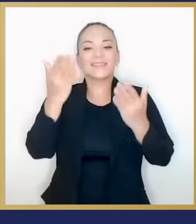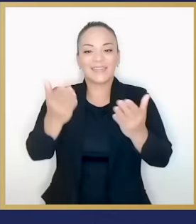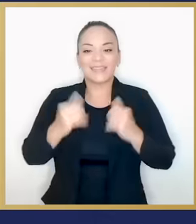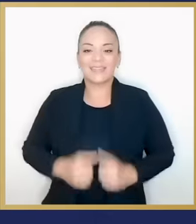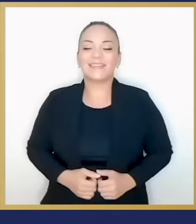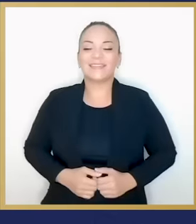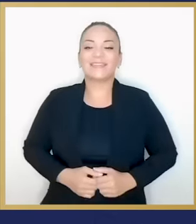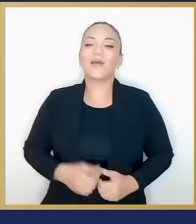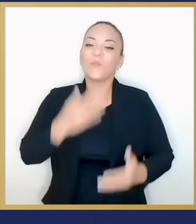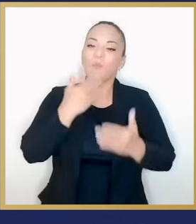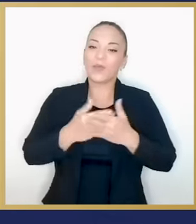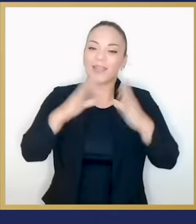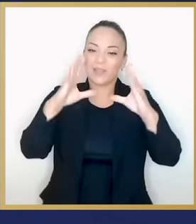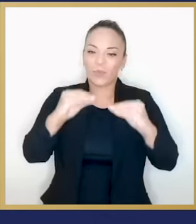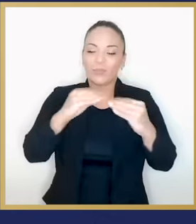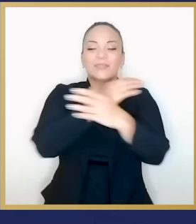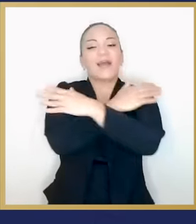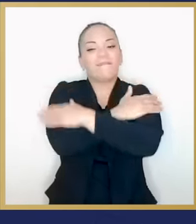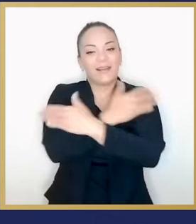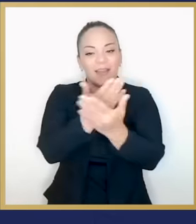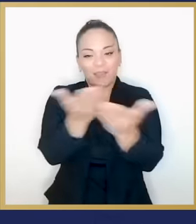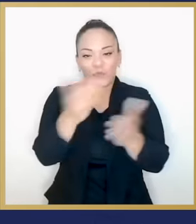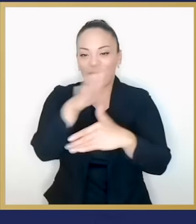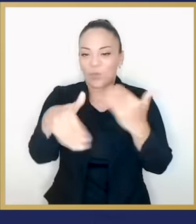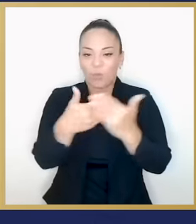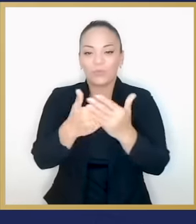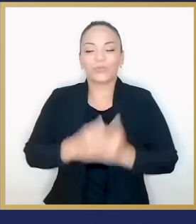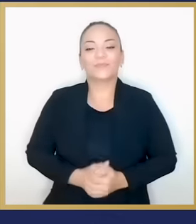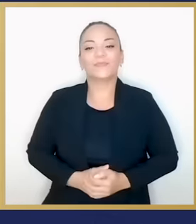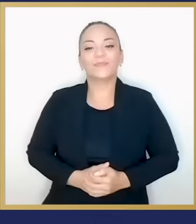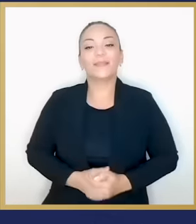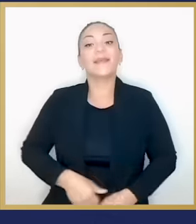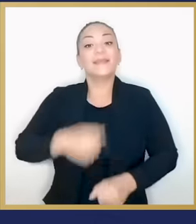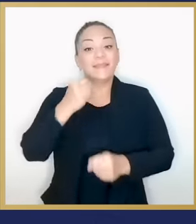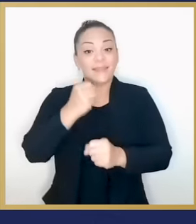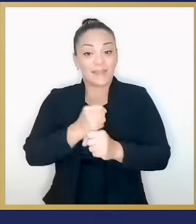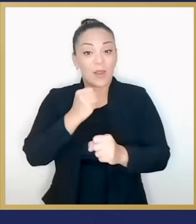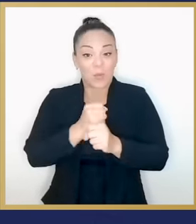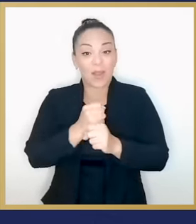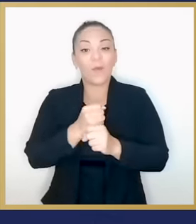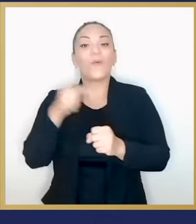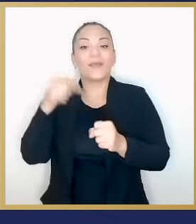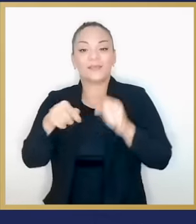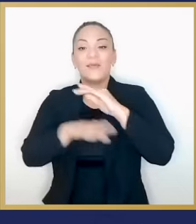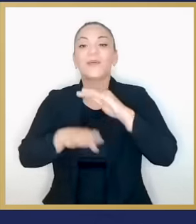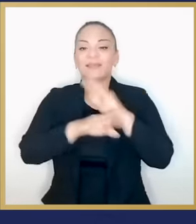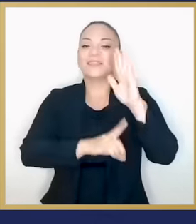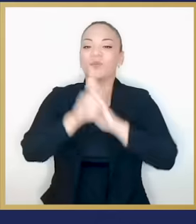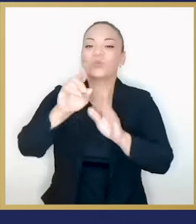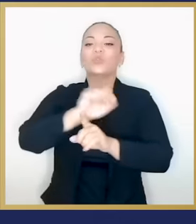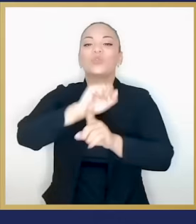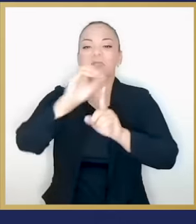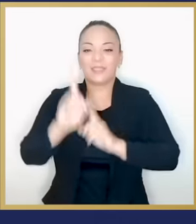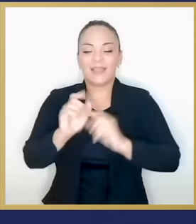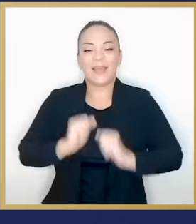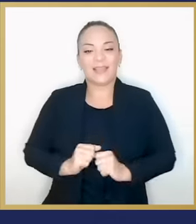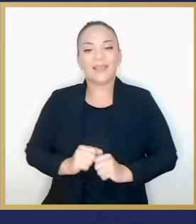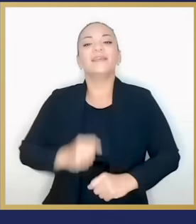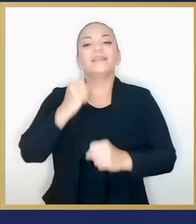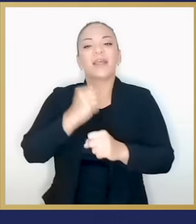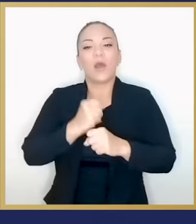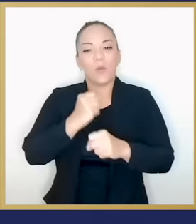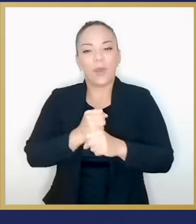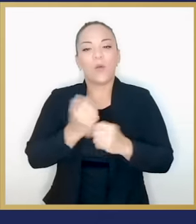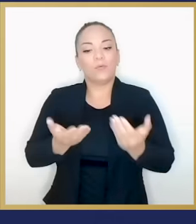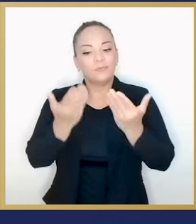Compatriotas, muy buenas noches, un gran abrazo a todos. El trabajo como base del desarrollo de una sociedad y como